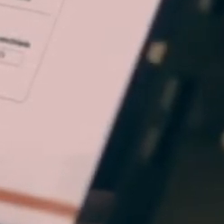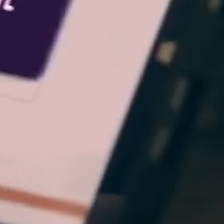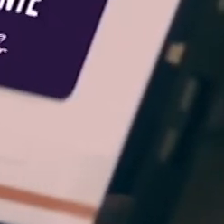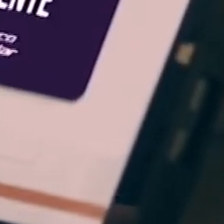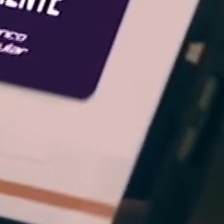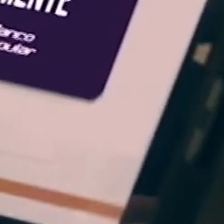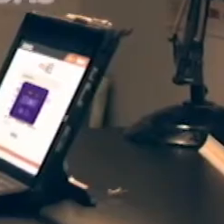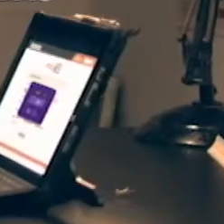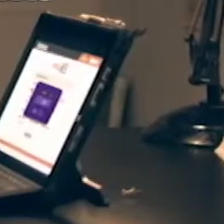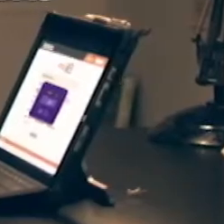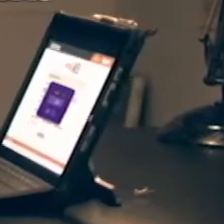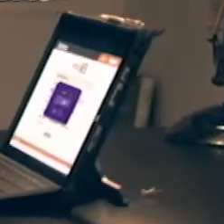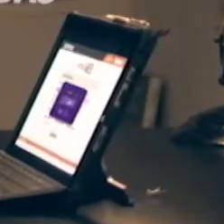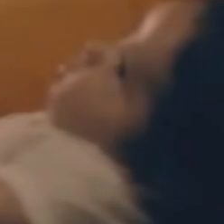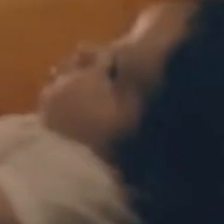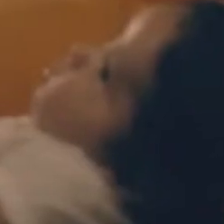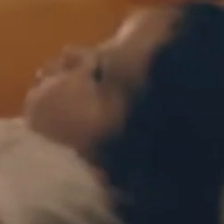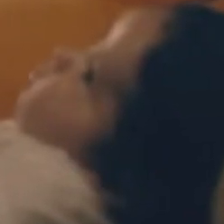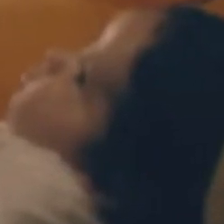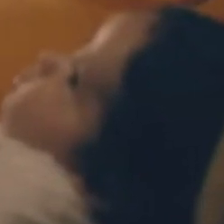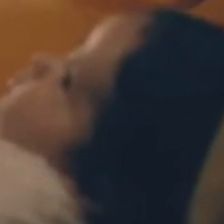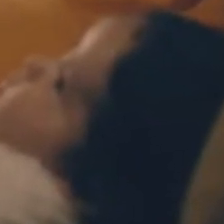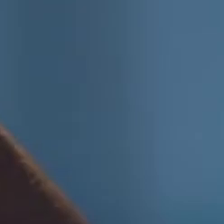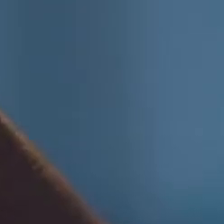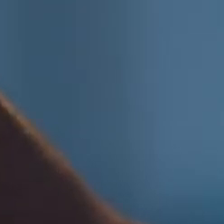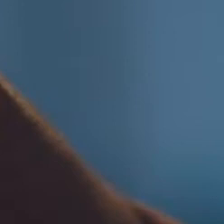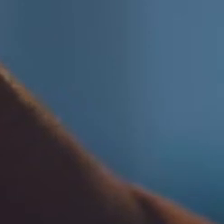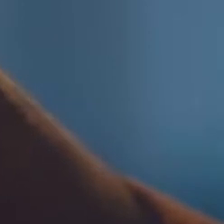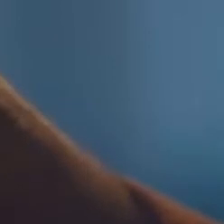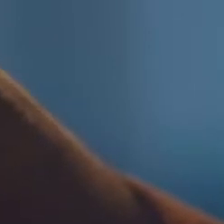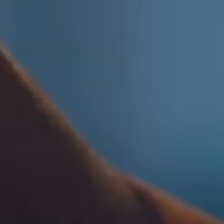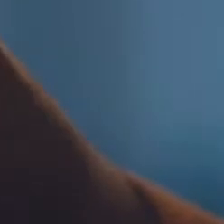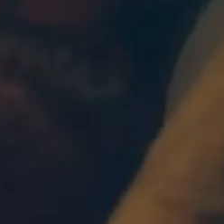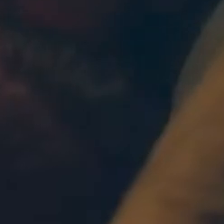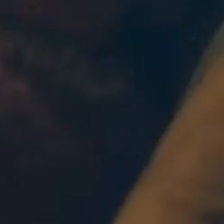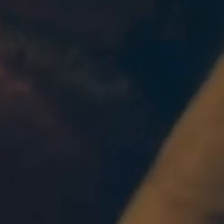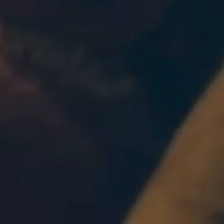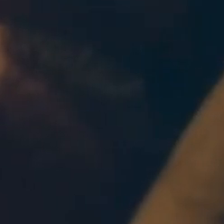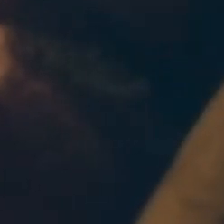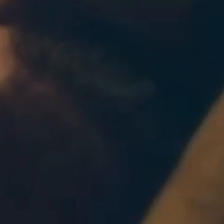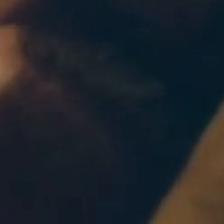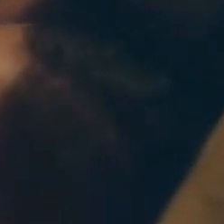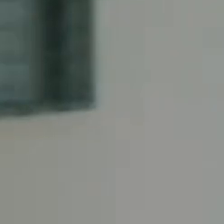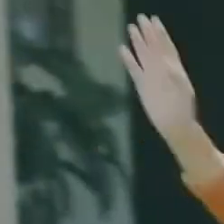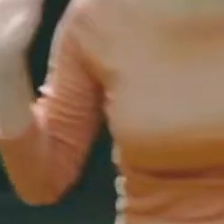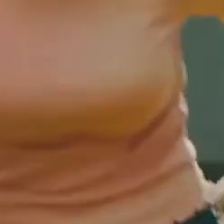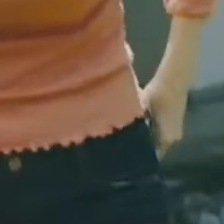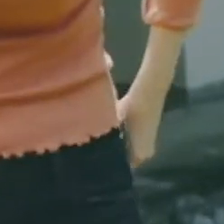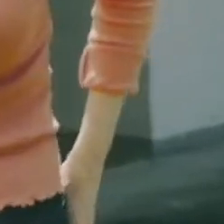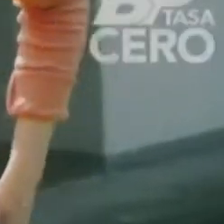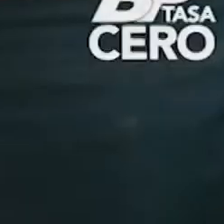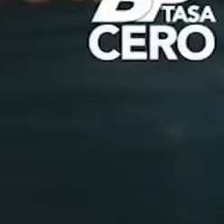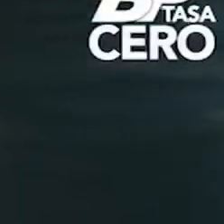con tasas bajas, cómodas cuotas, disponer de más tiempo y una amplia red para pagar. Hacer compras seguras por internet,